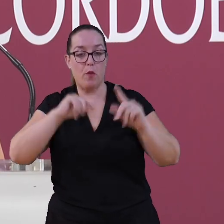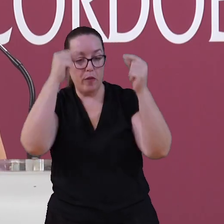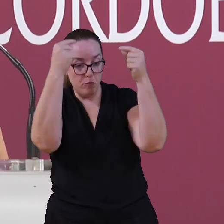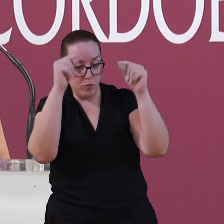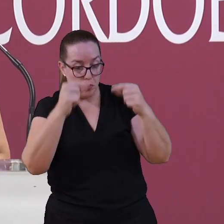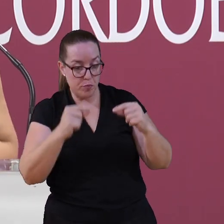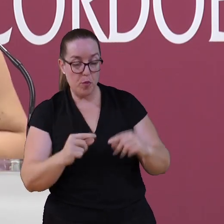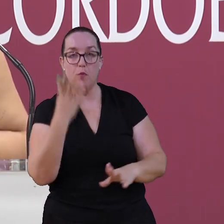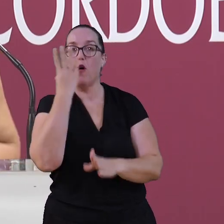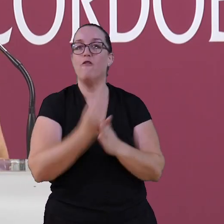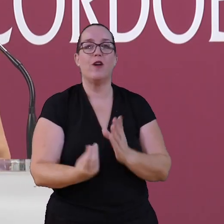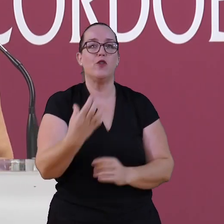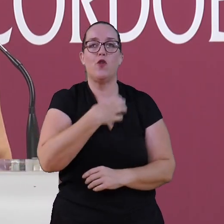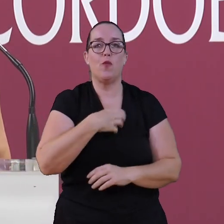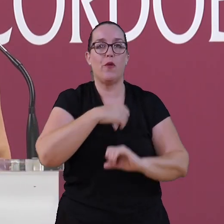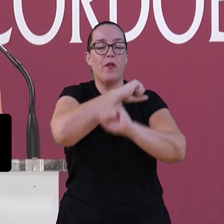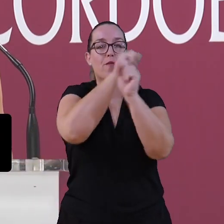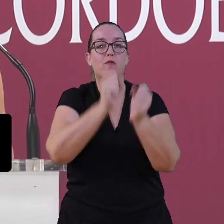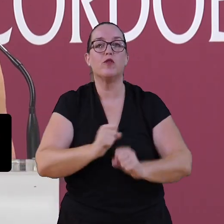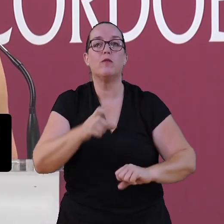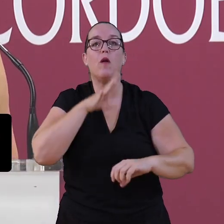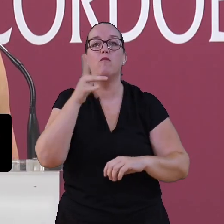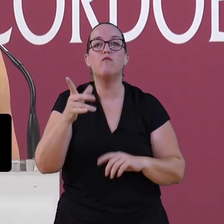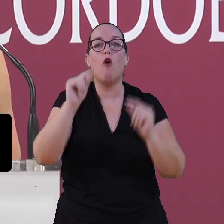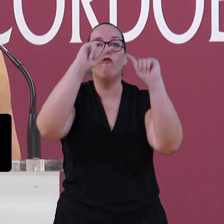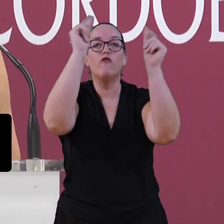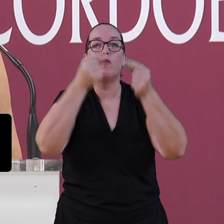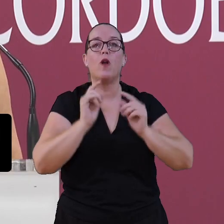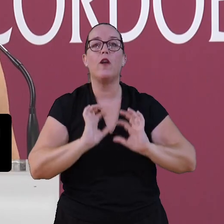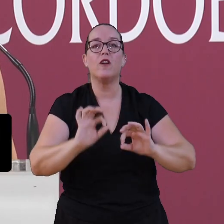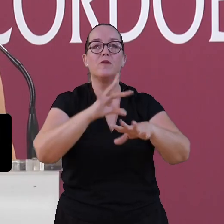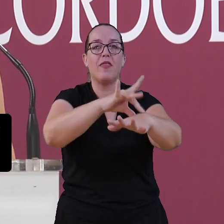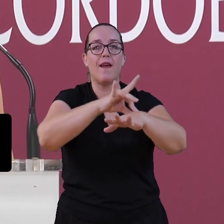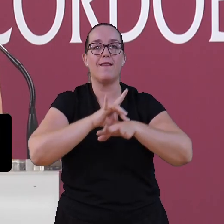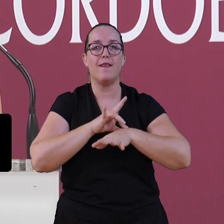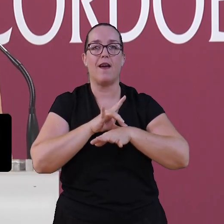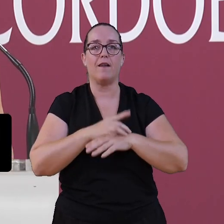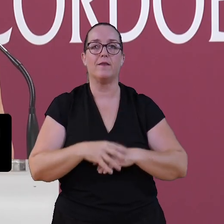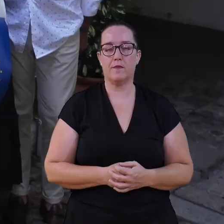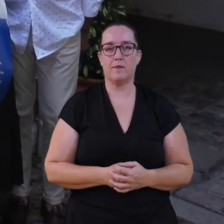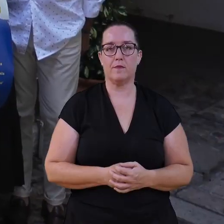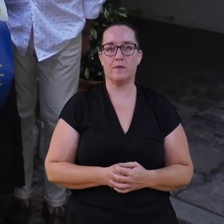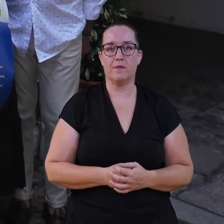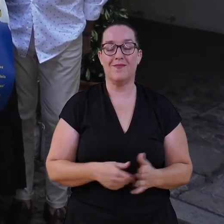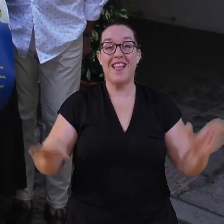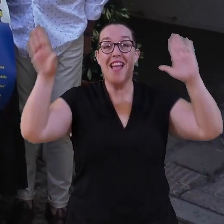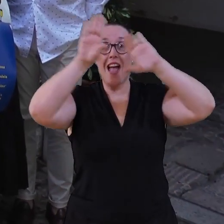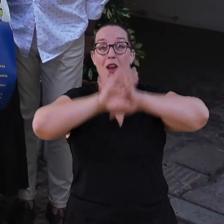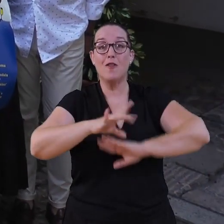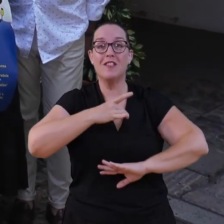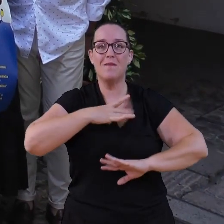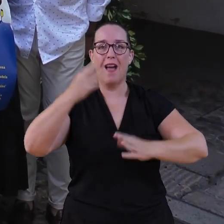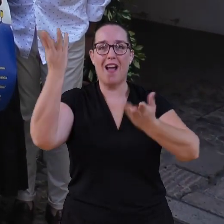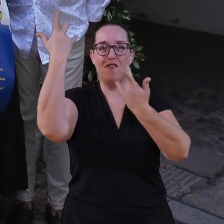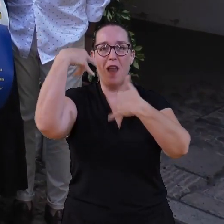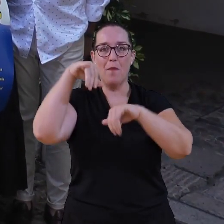rellenar, donde no cabe ese tipo de equivocaciones, porque el mismo formulario te va guiando. La Noche Blanca del Flamenco